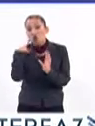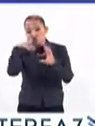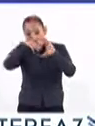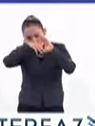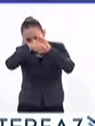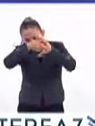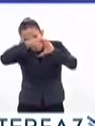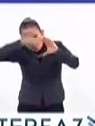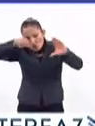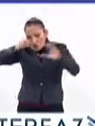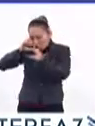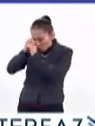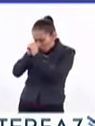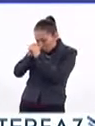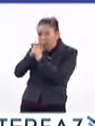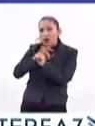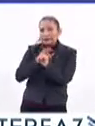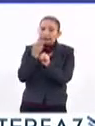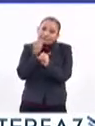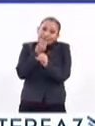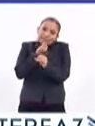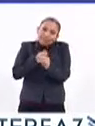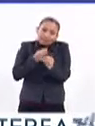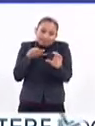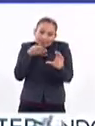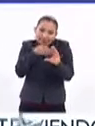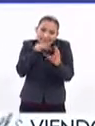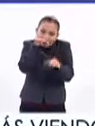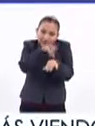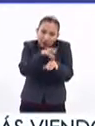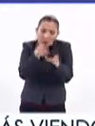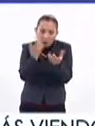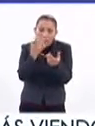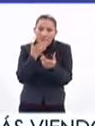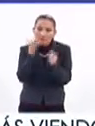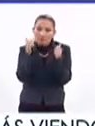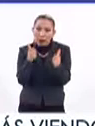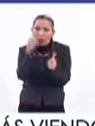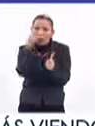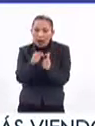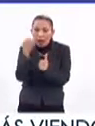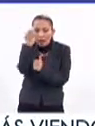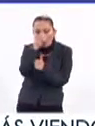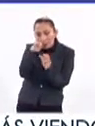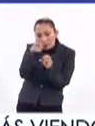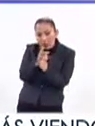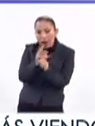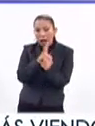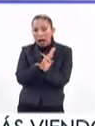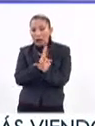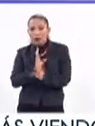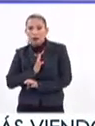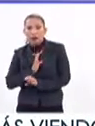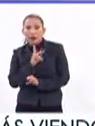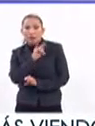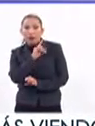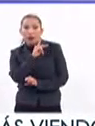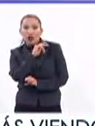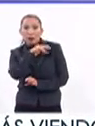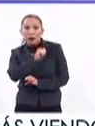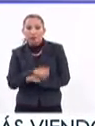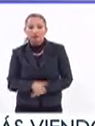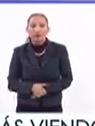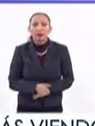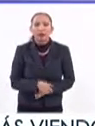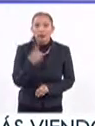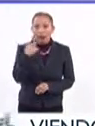muy sencilla, aunque es invasiva, poco invasiva, es la prueba más eficiente para diagnosticar la presencia del virus de papiloma humano.